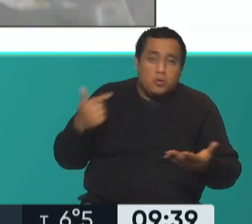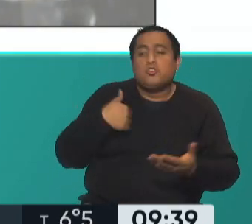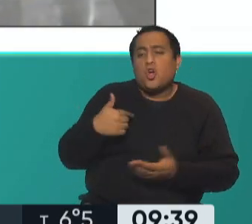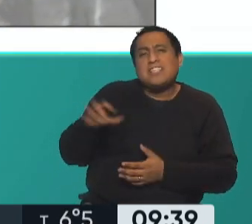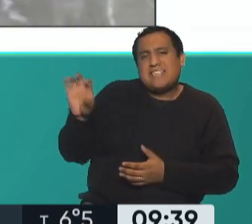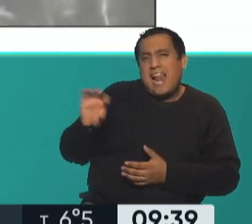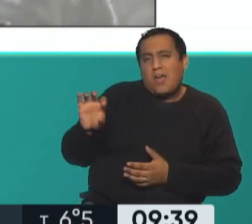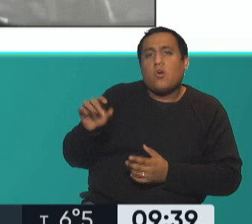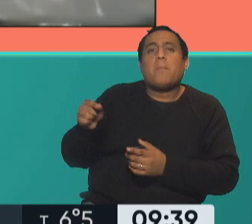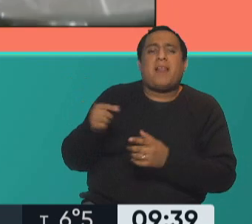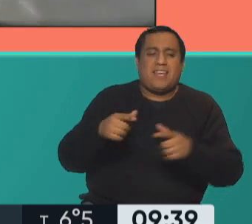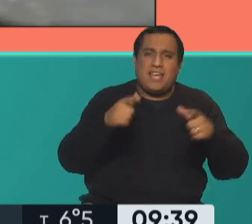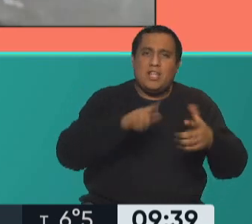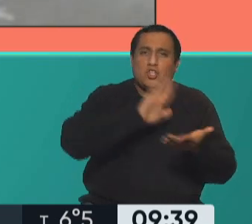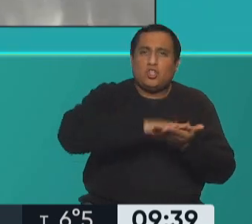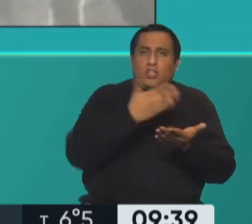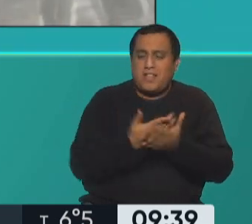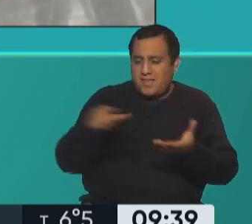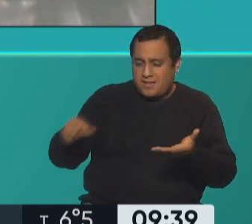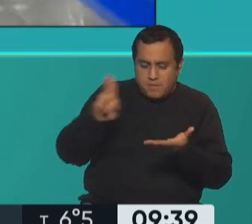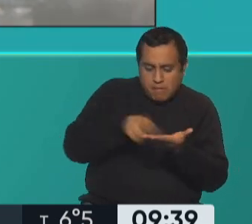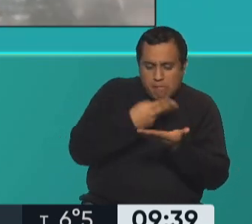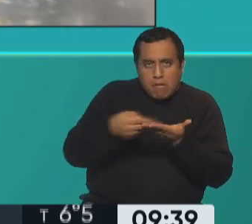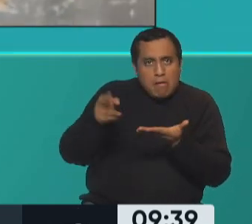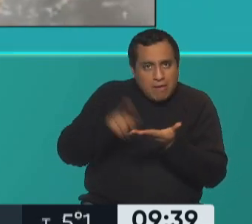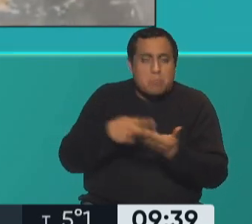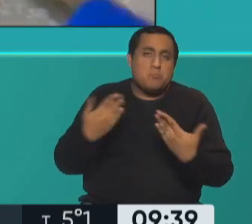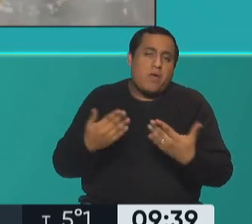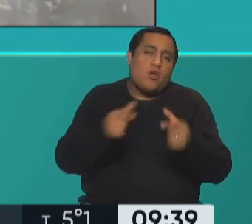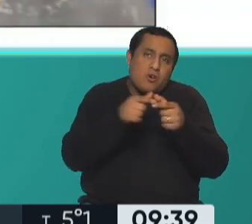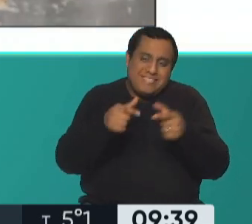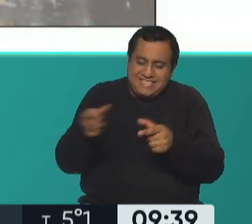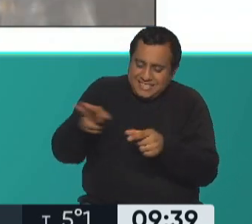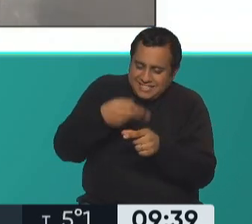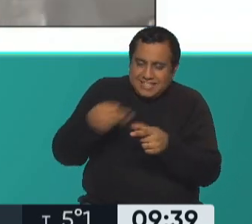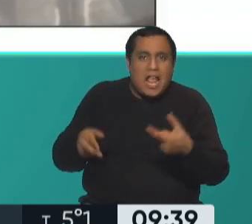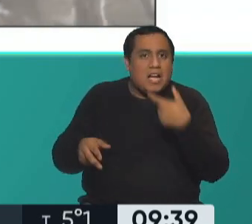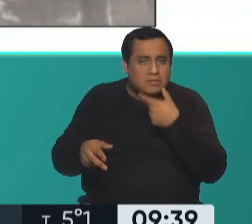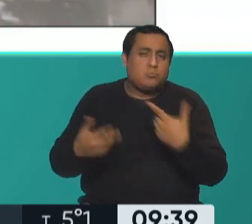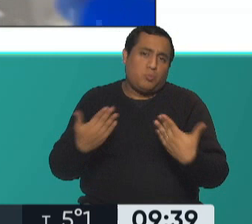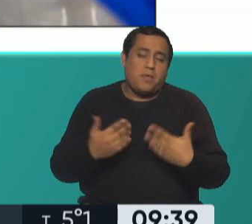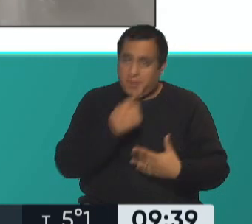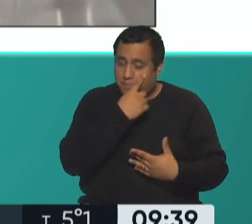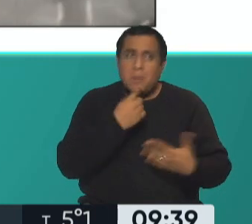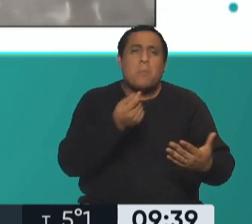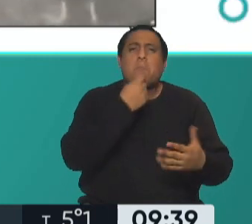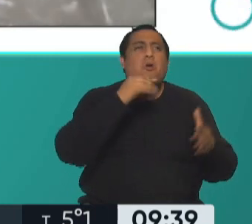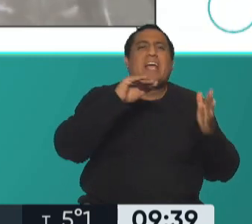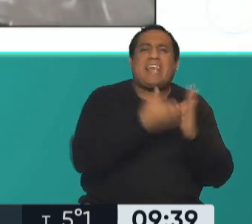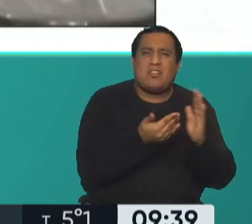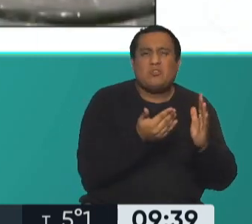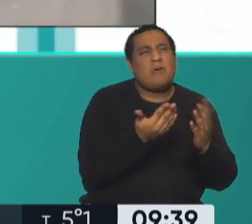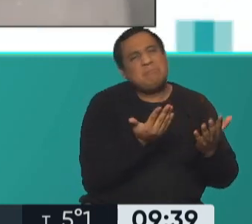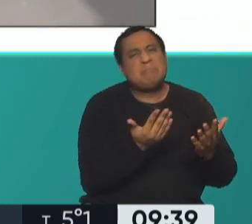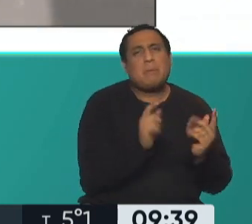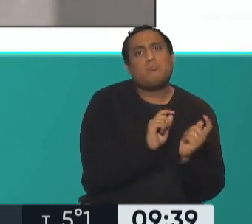untar alguna tostada, o algún cracker, o agregar alguna Me imagino que es un untable para el desayuno, en vez de un queso envasado, te ponés